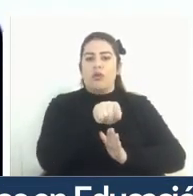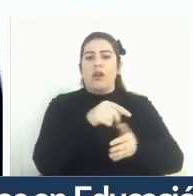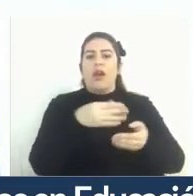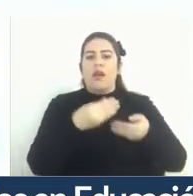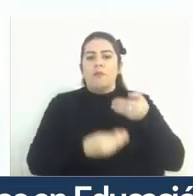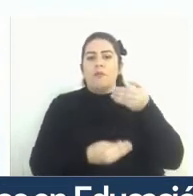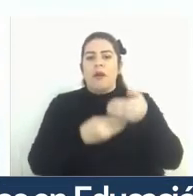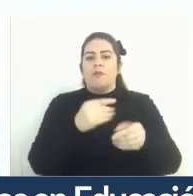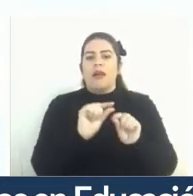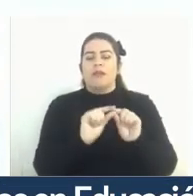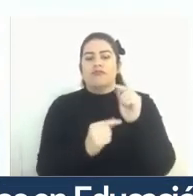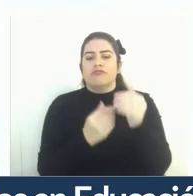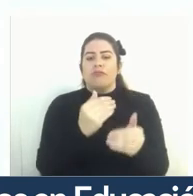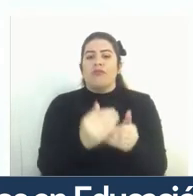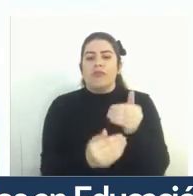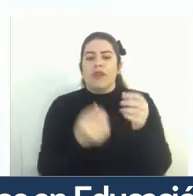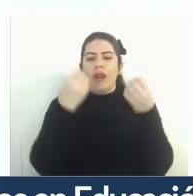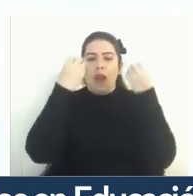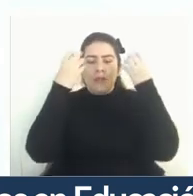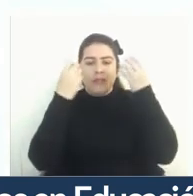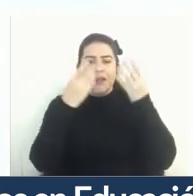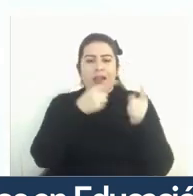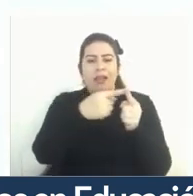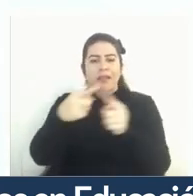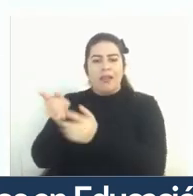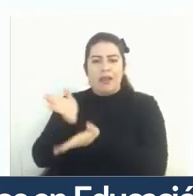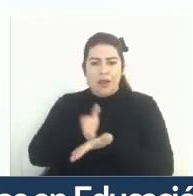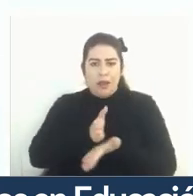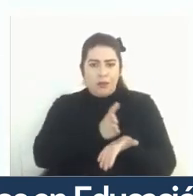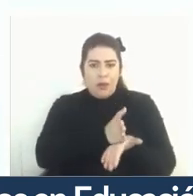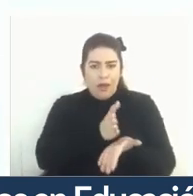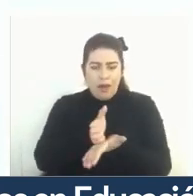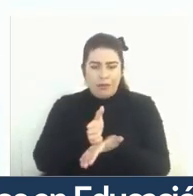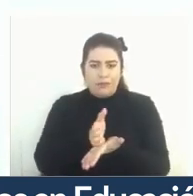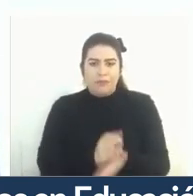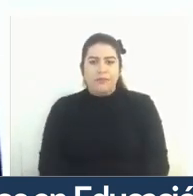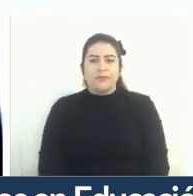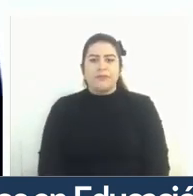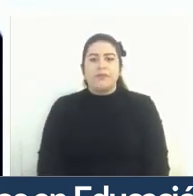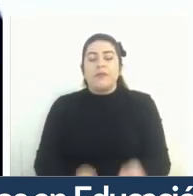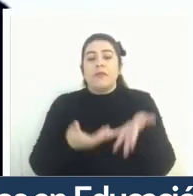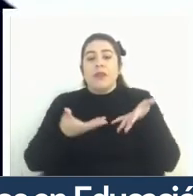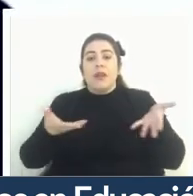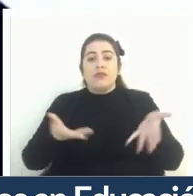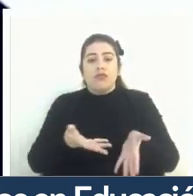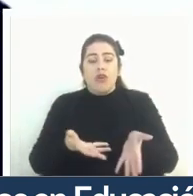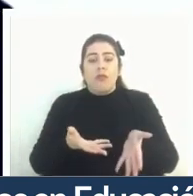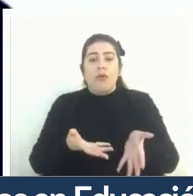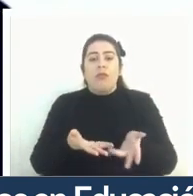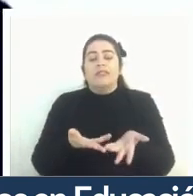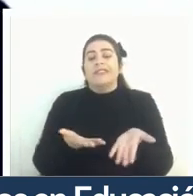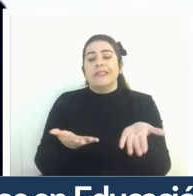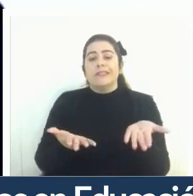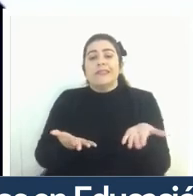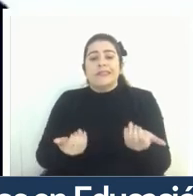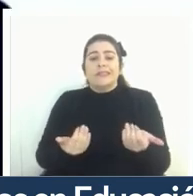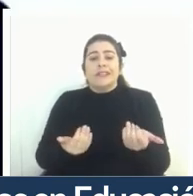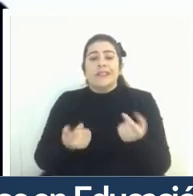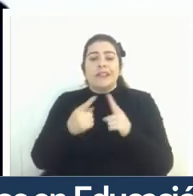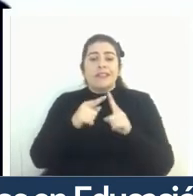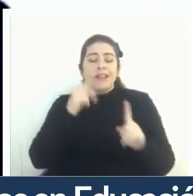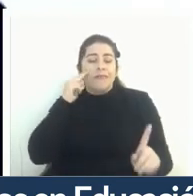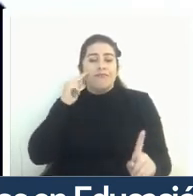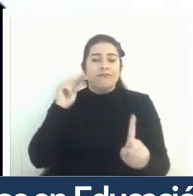en el aprendizaje en la escuela y cómo es necesario esta visión compartida